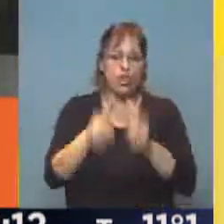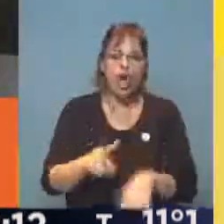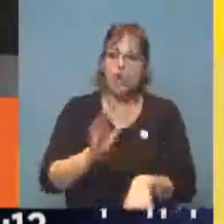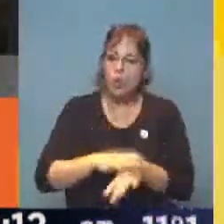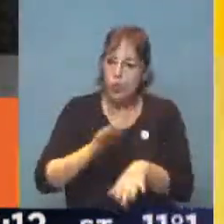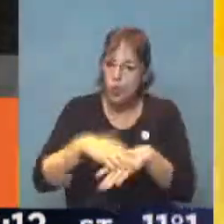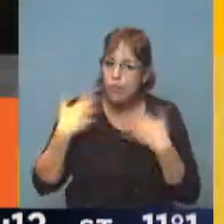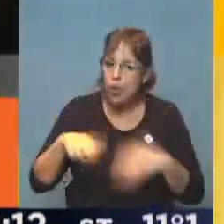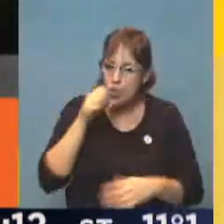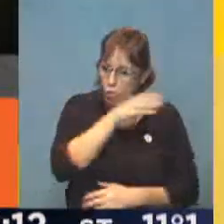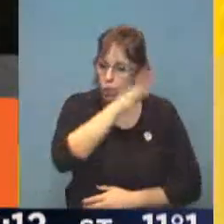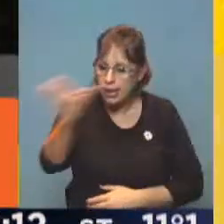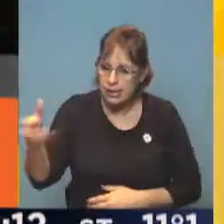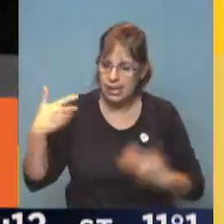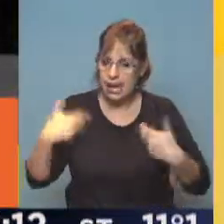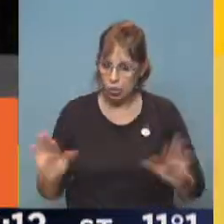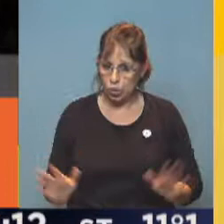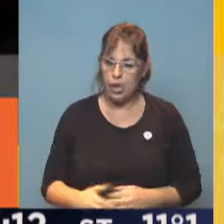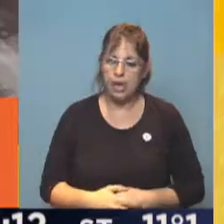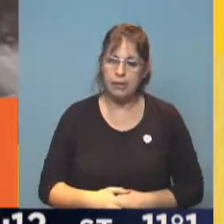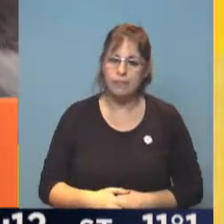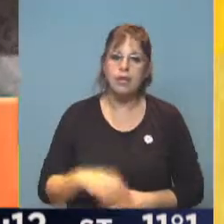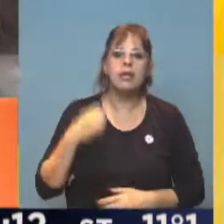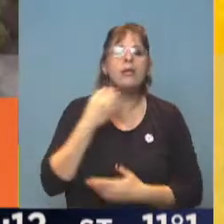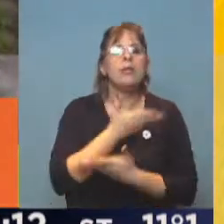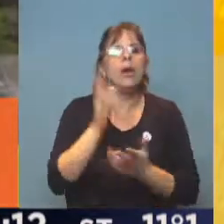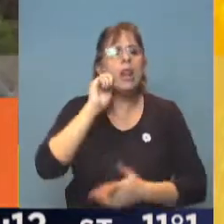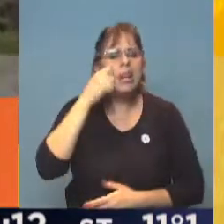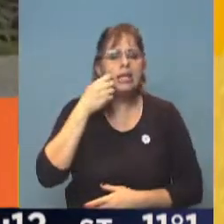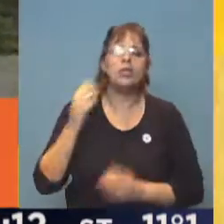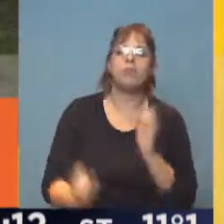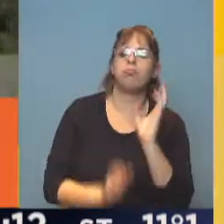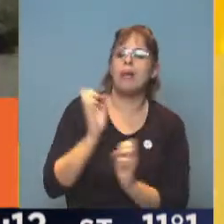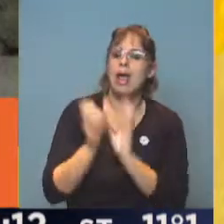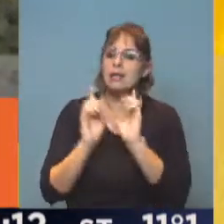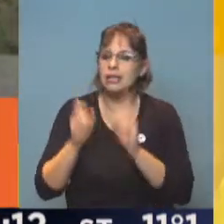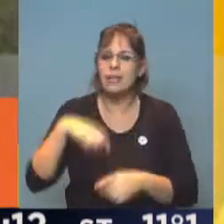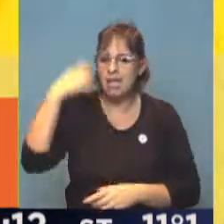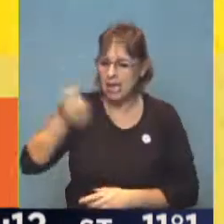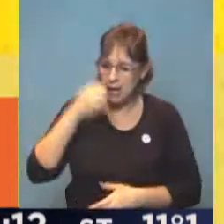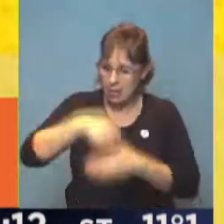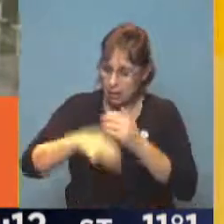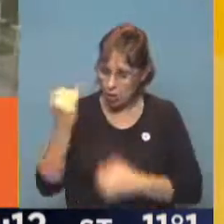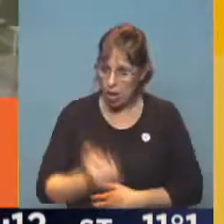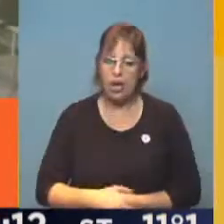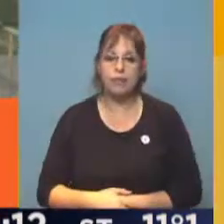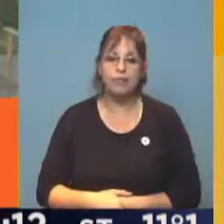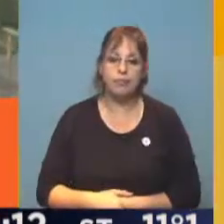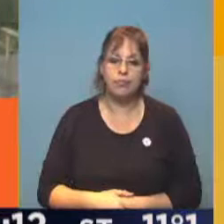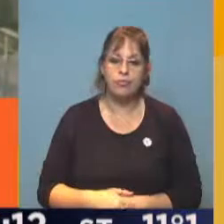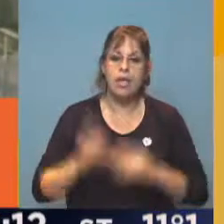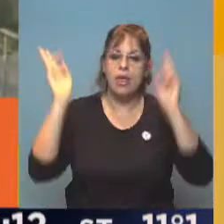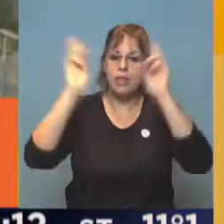extraordinarias condiciones naturales, sus paisajes, su flora y su fauna. Trágico